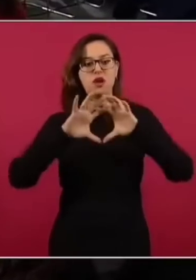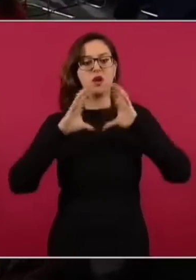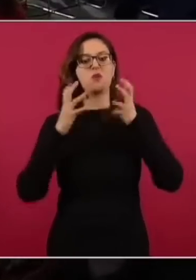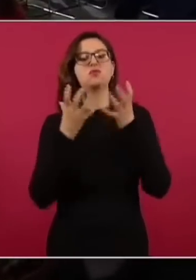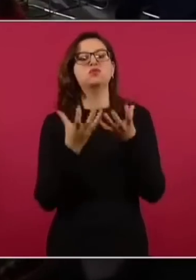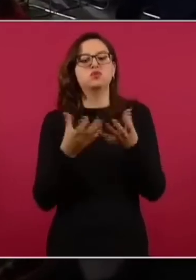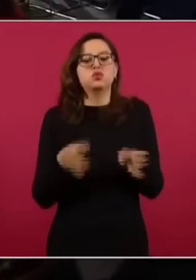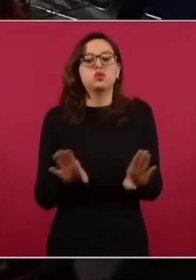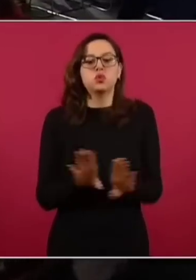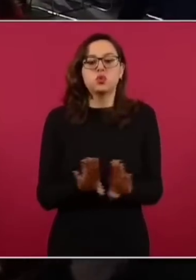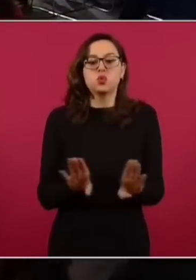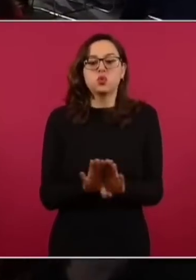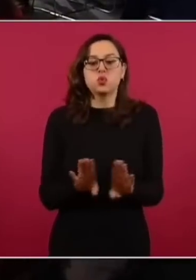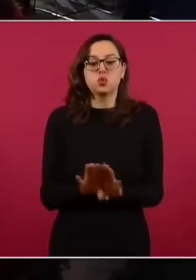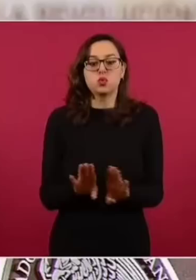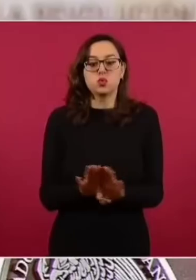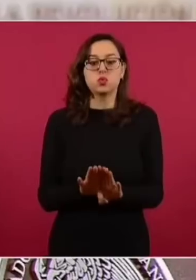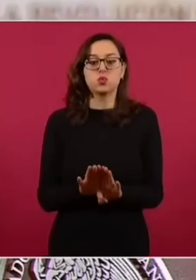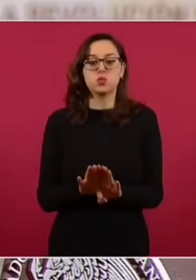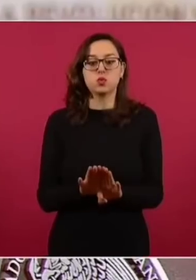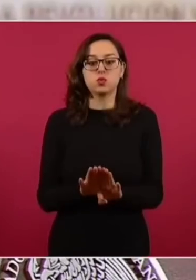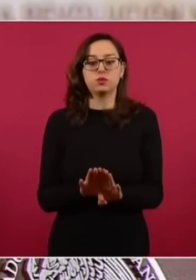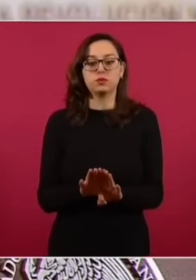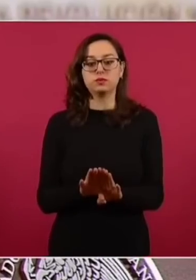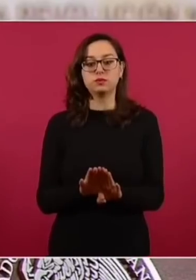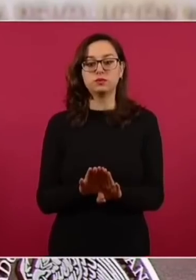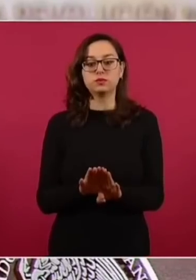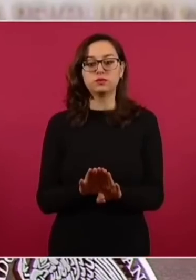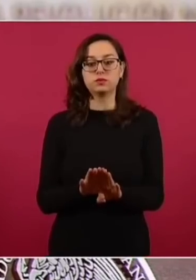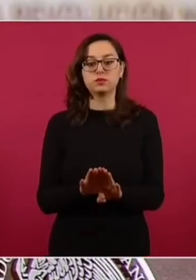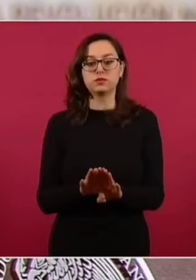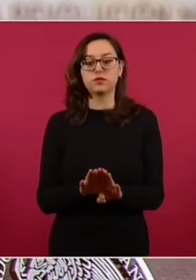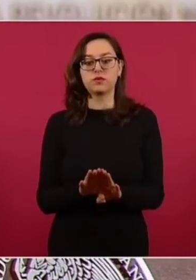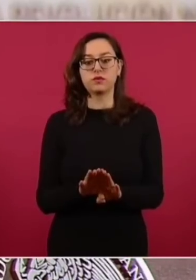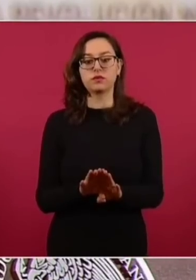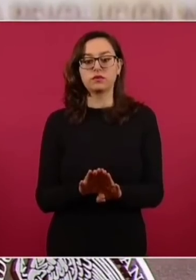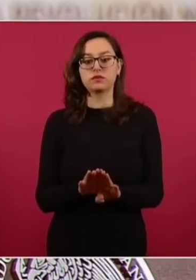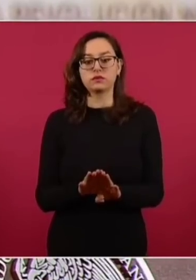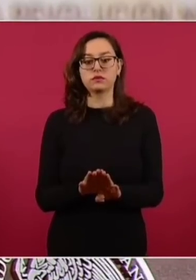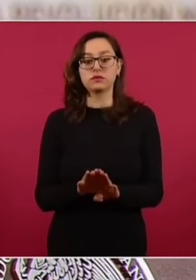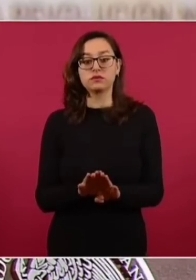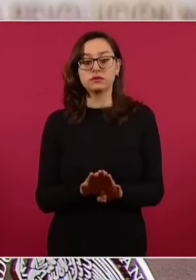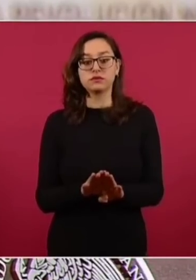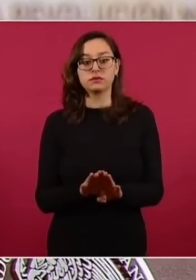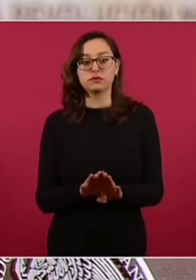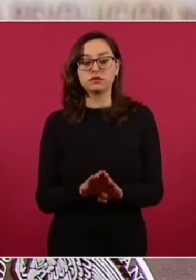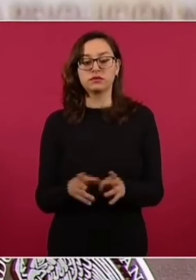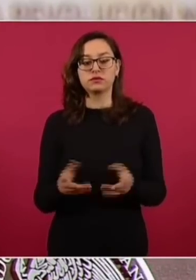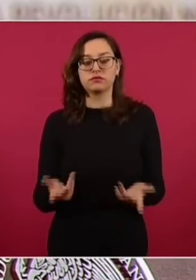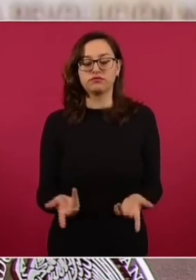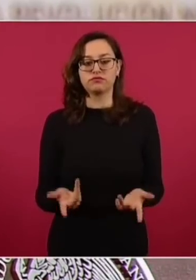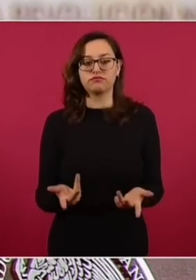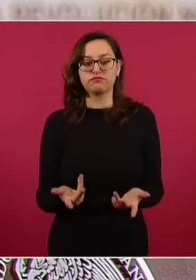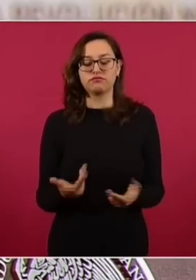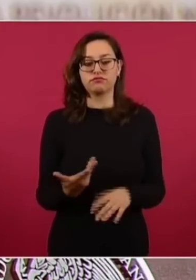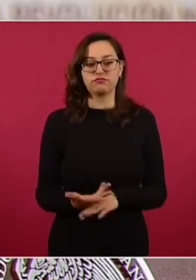que habían antes,